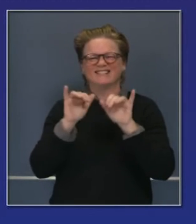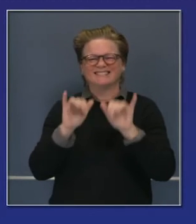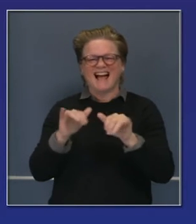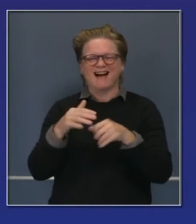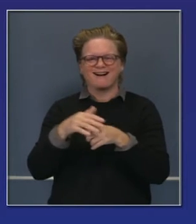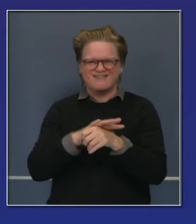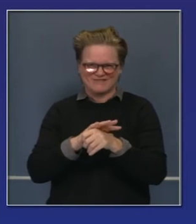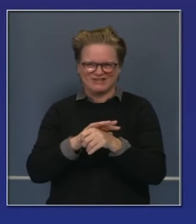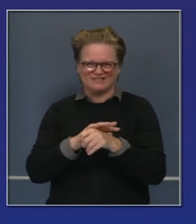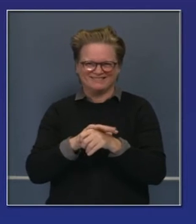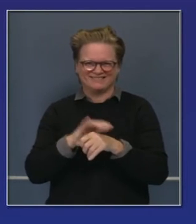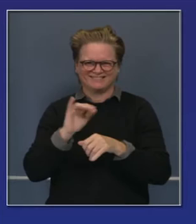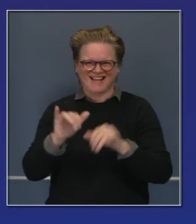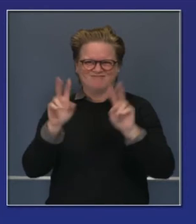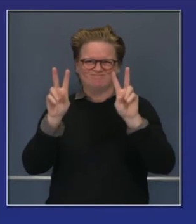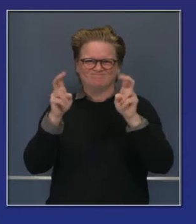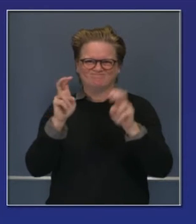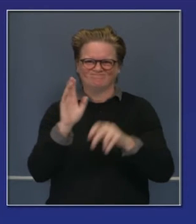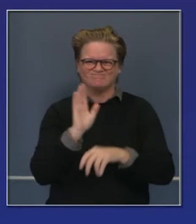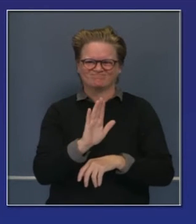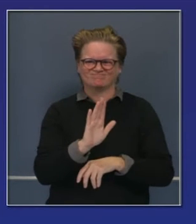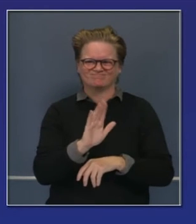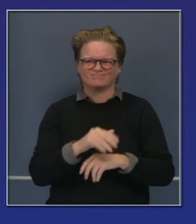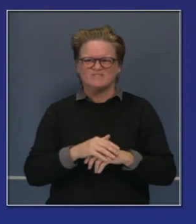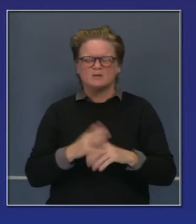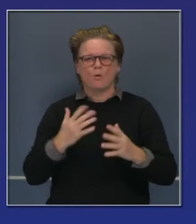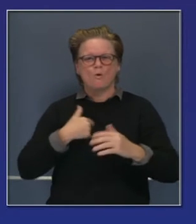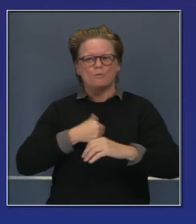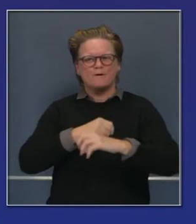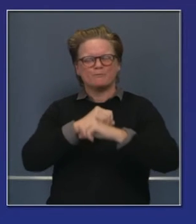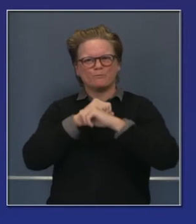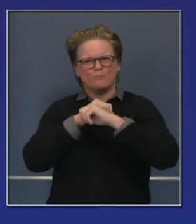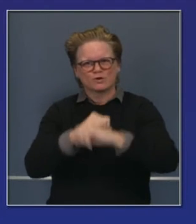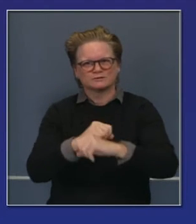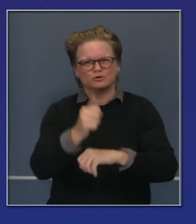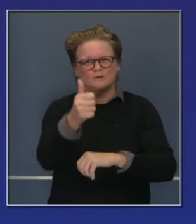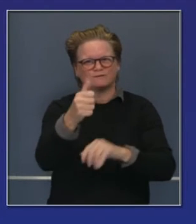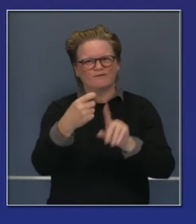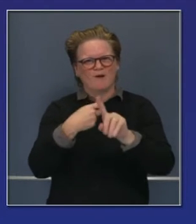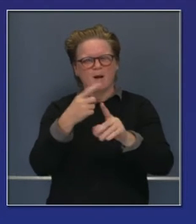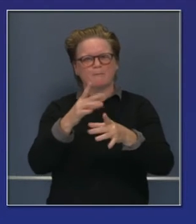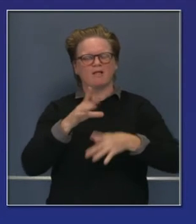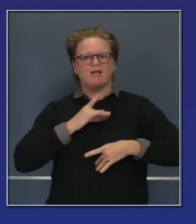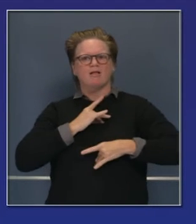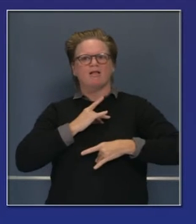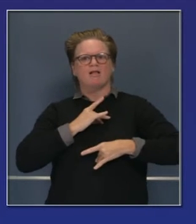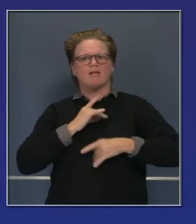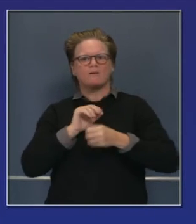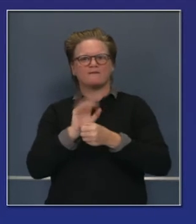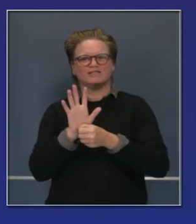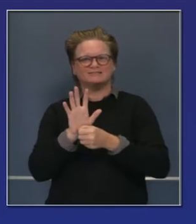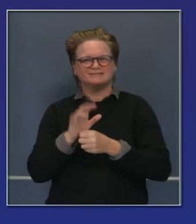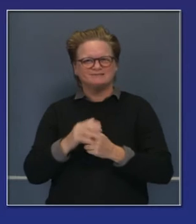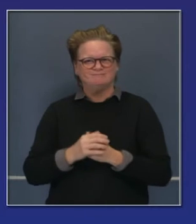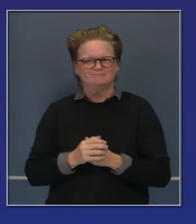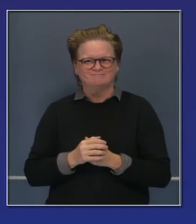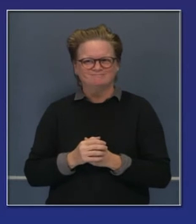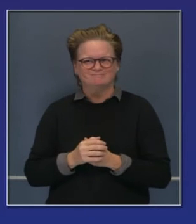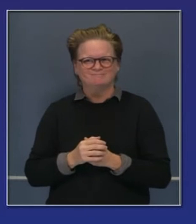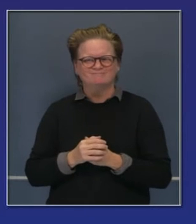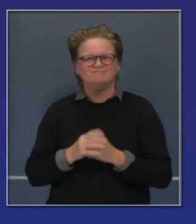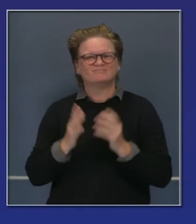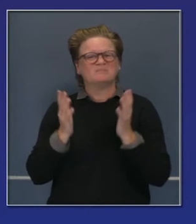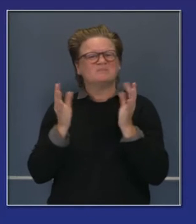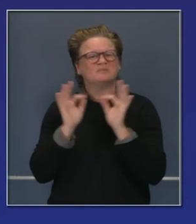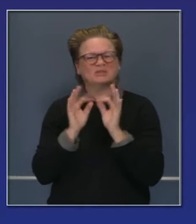Cúbrase y manténgase cubierto para COVID. En California hemos hecho lo correcto en cuanto a COVID. Para mí eso significa que